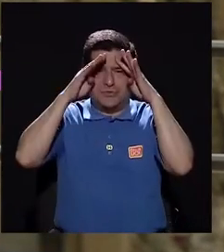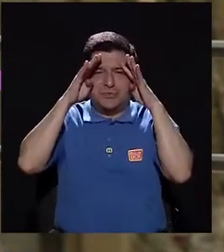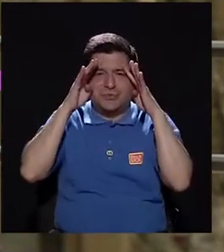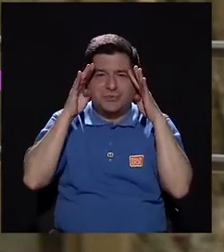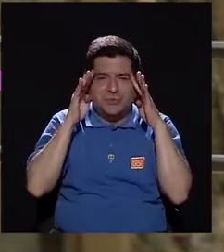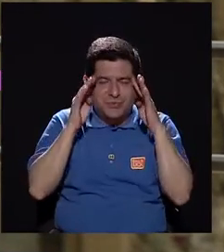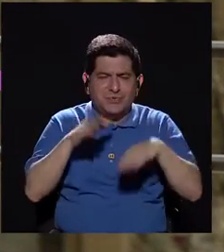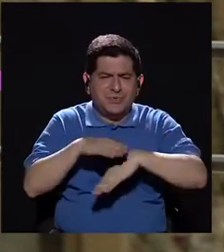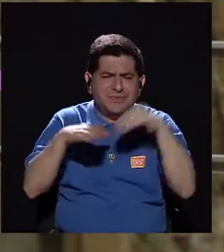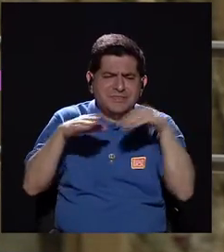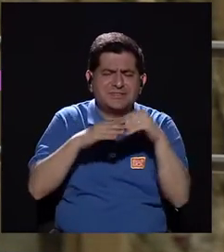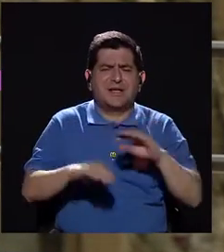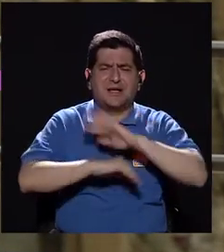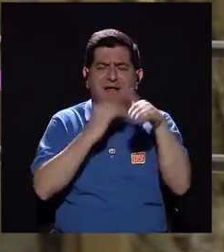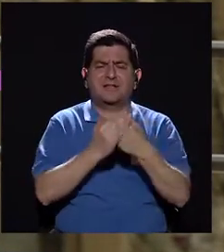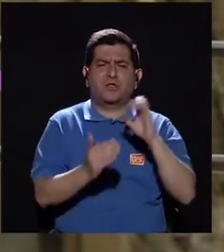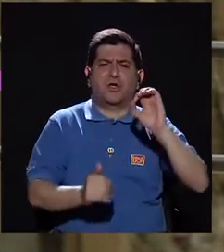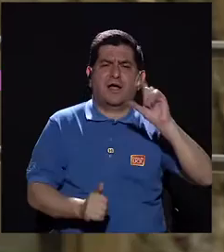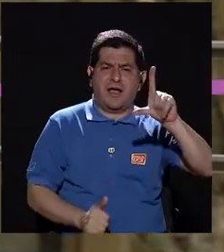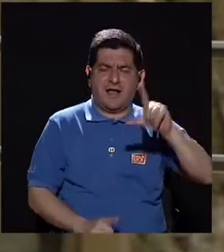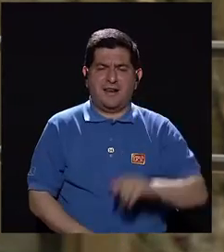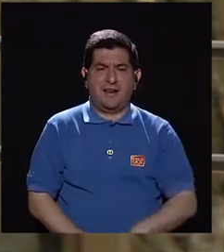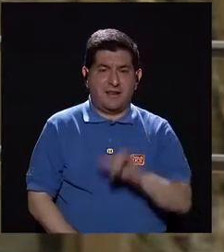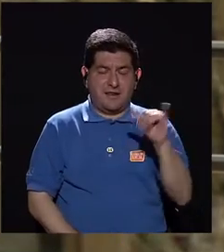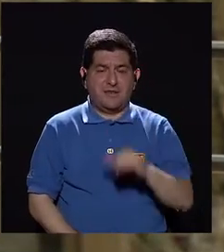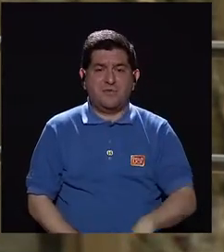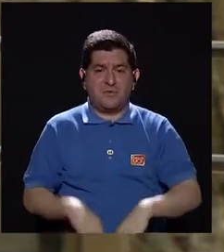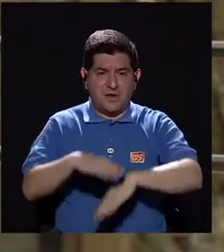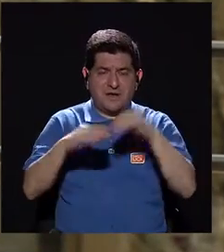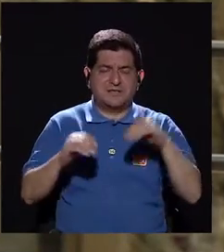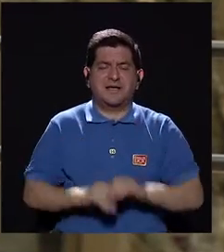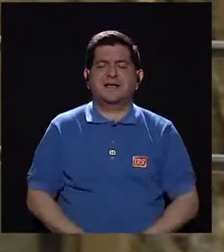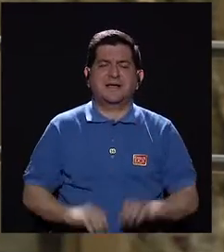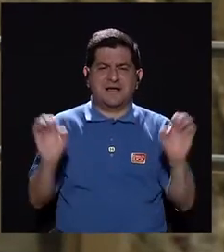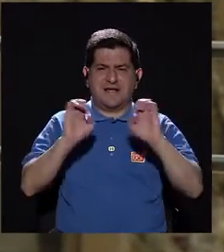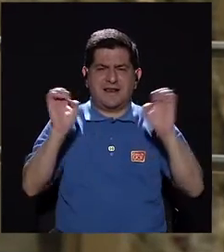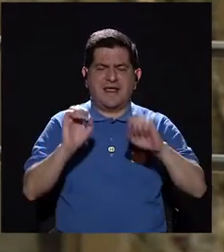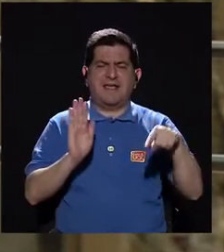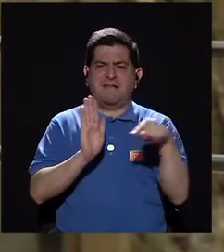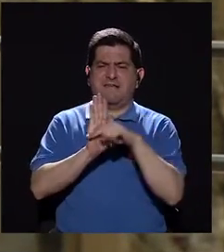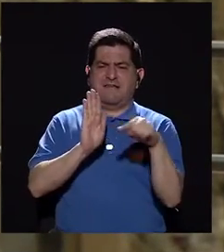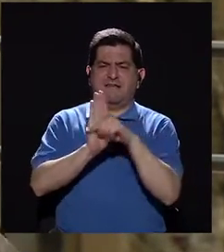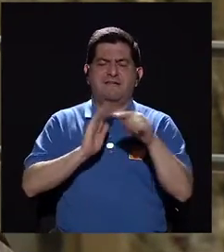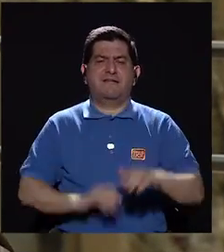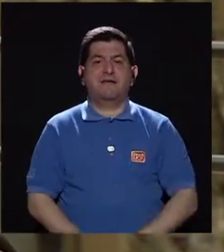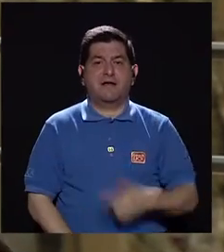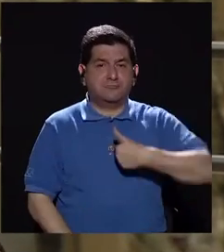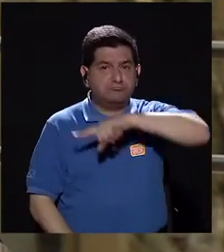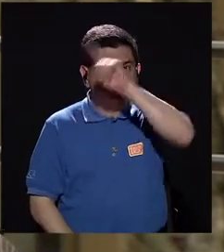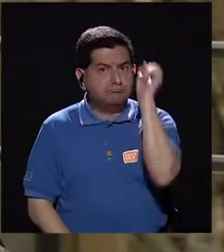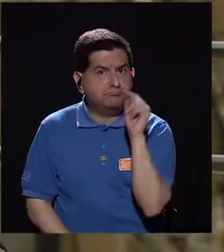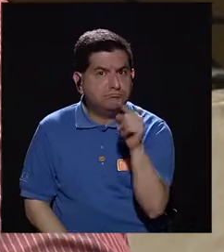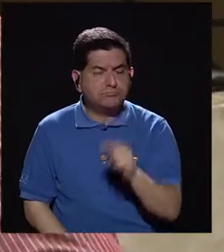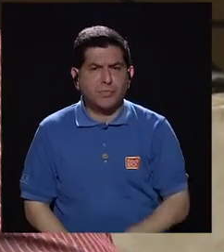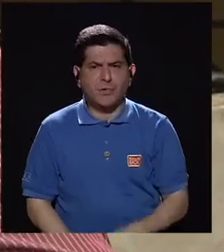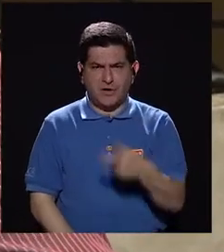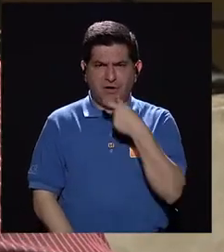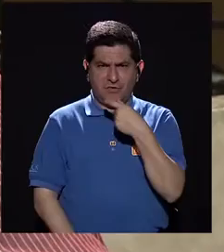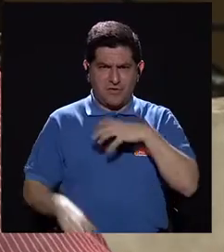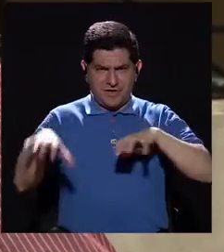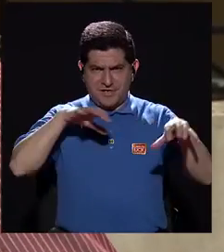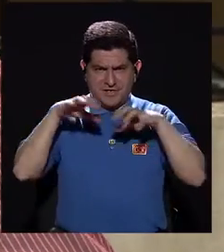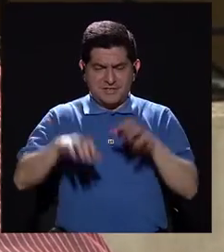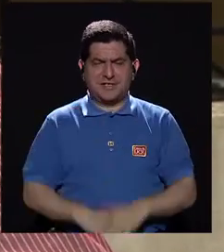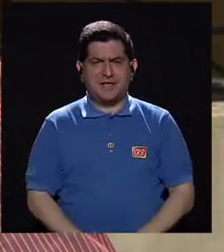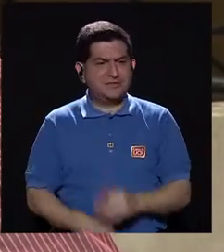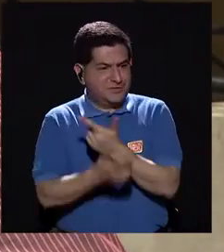echando fuera todas esas calorías. Además, ayuda a echar fuera toda esa energía negativa. Paul, yo quería preguntarle, bueno, realmente la risa